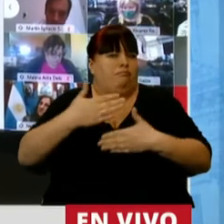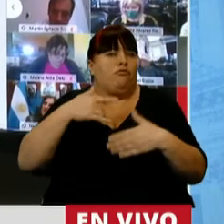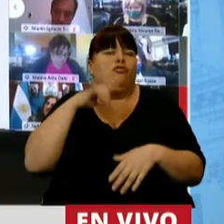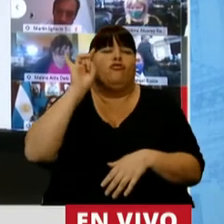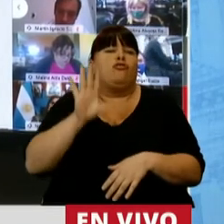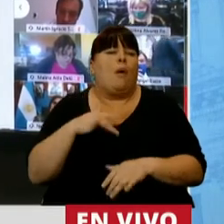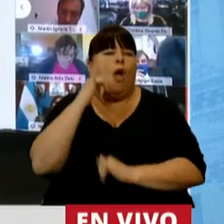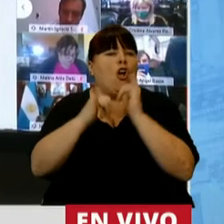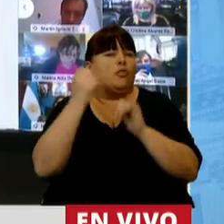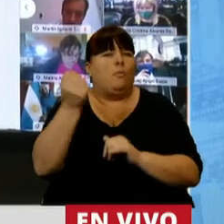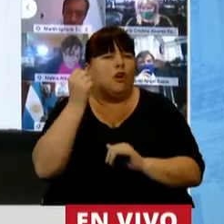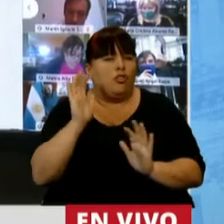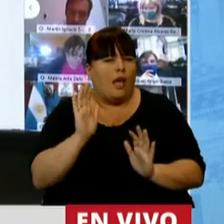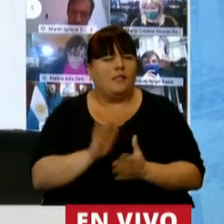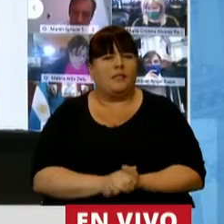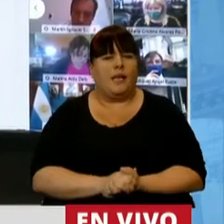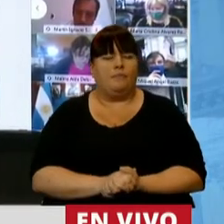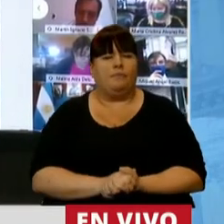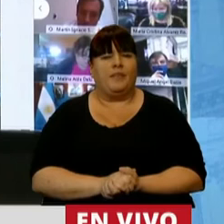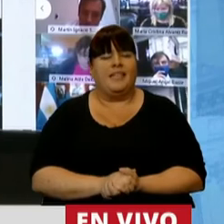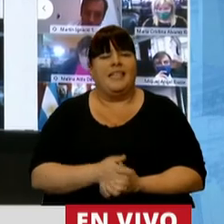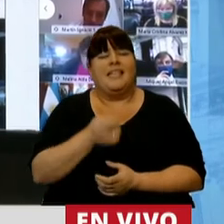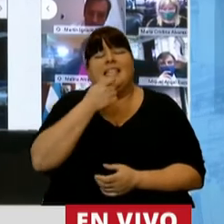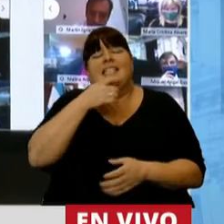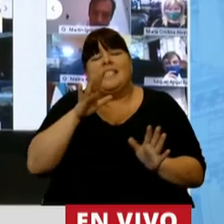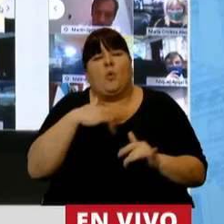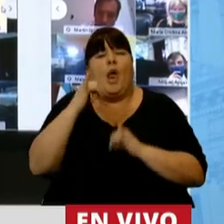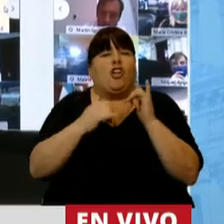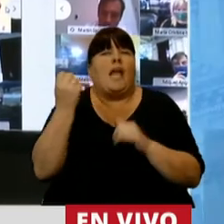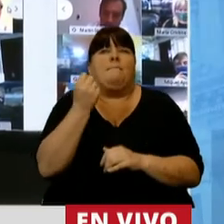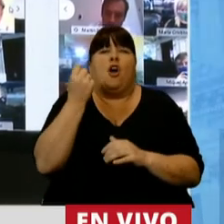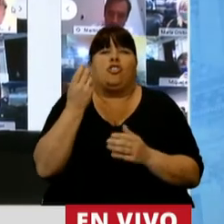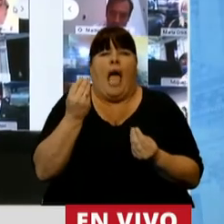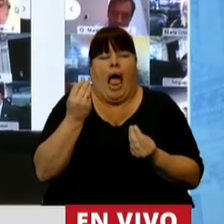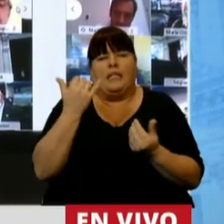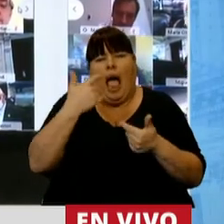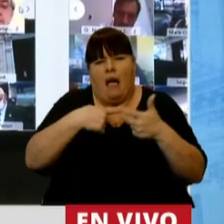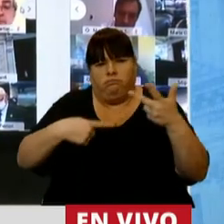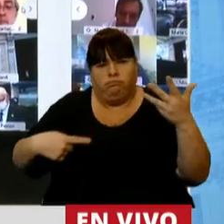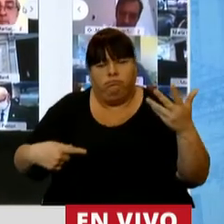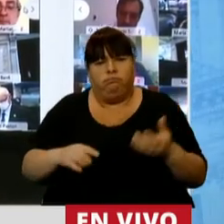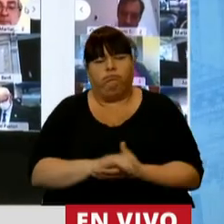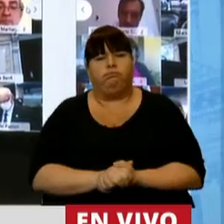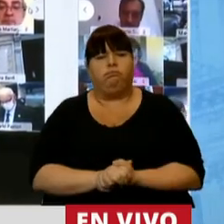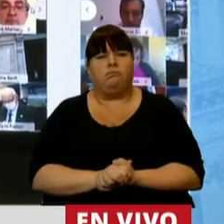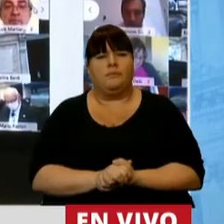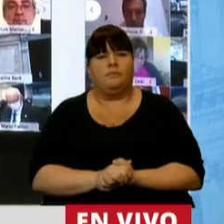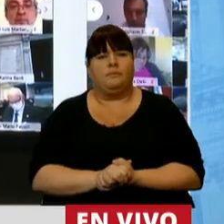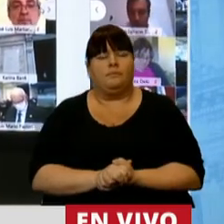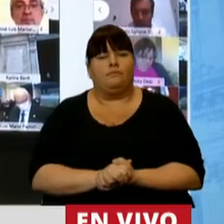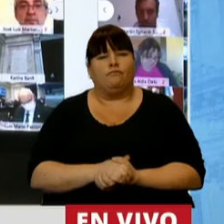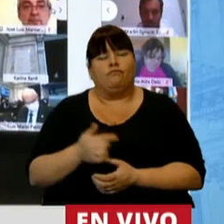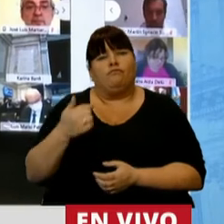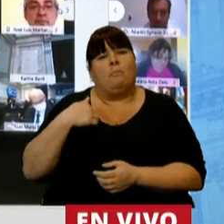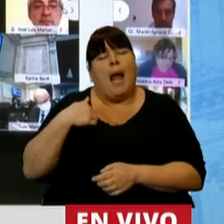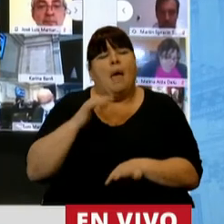quiero destacar, porque si tuviera y si tengo que destacar, entre otras, una de las